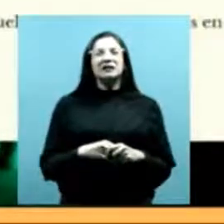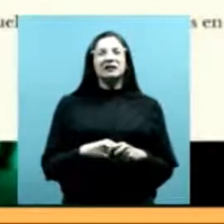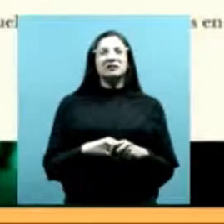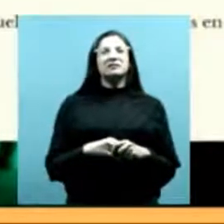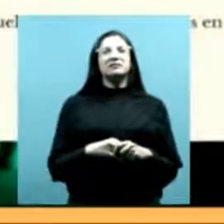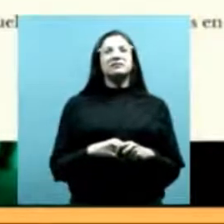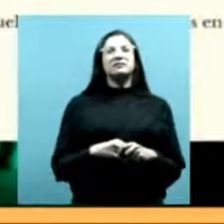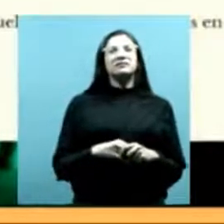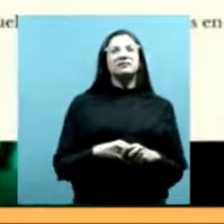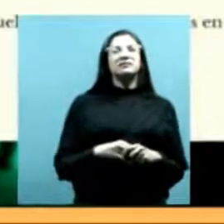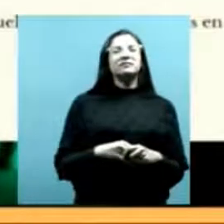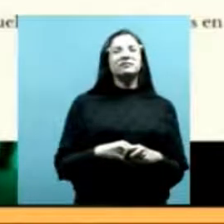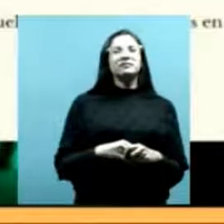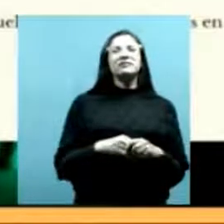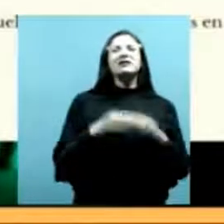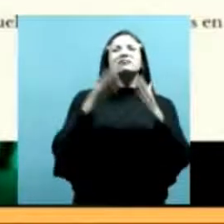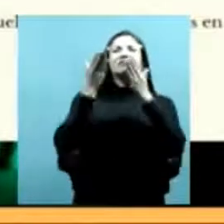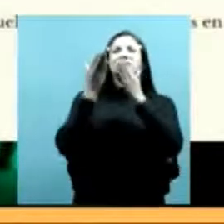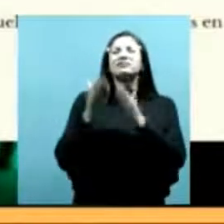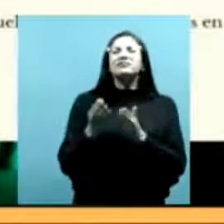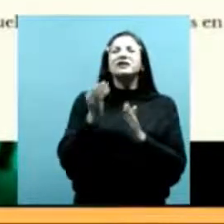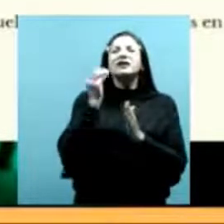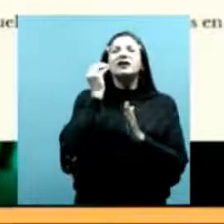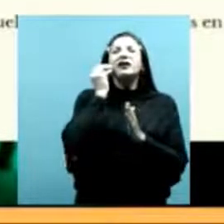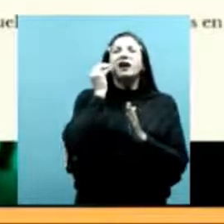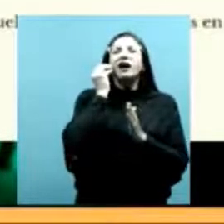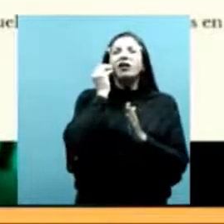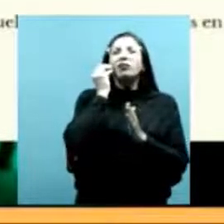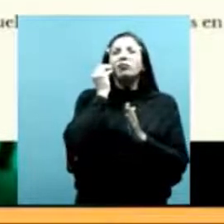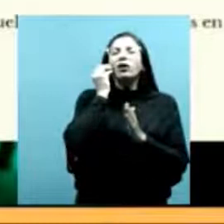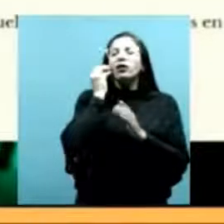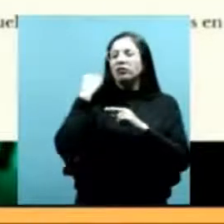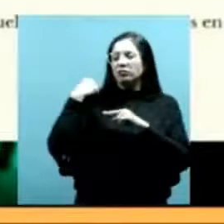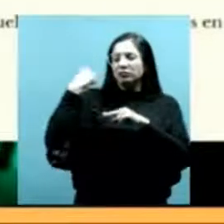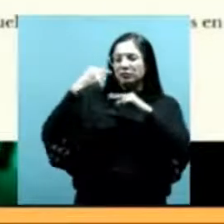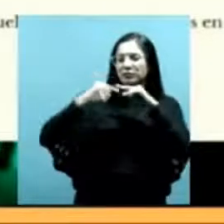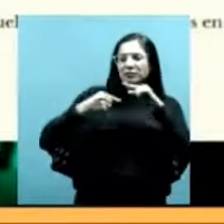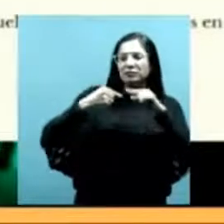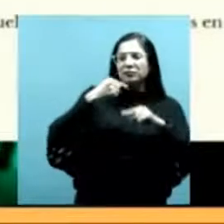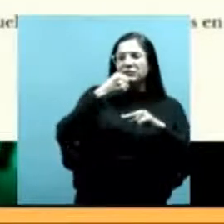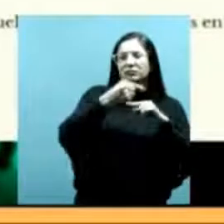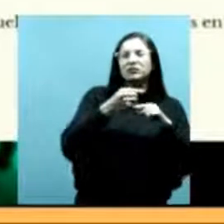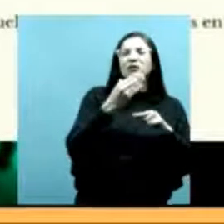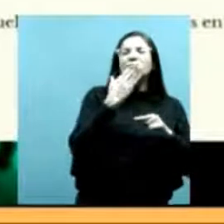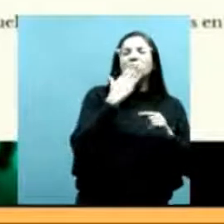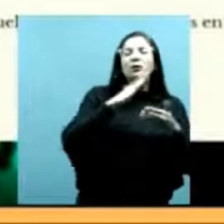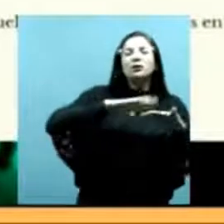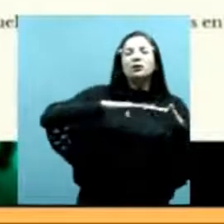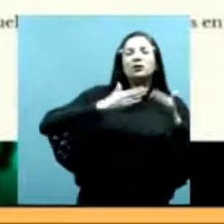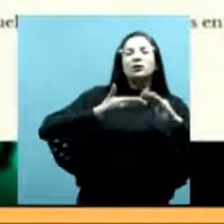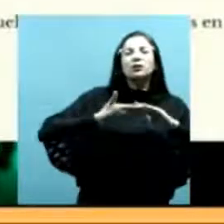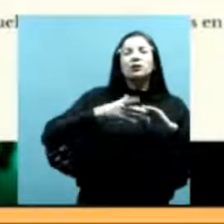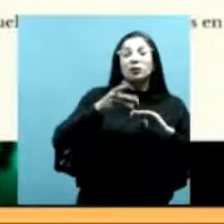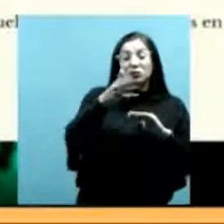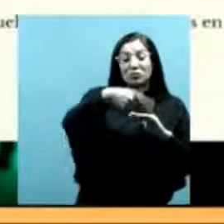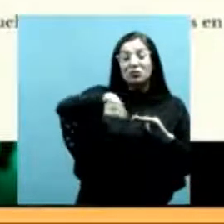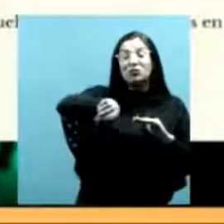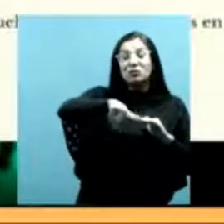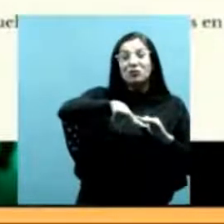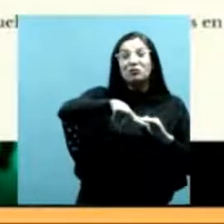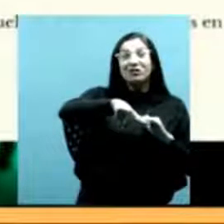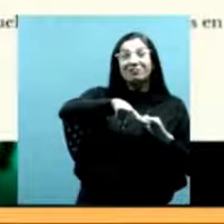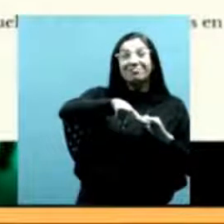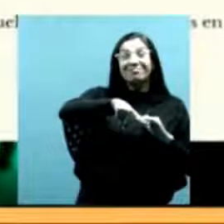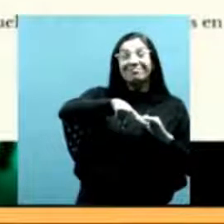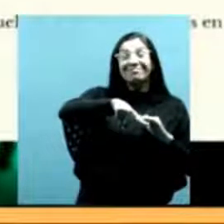recibió de su abuelo su abuelo era Juan de Dios Pichinian ella se crió con Juan de Dios Pichinian y tenía 8 años